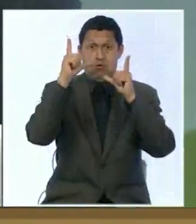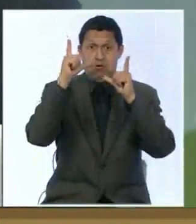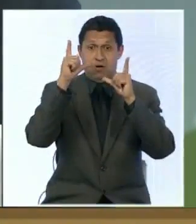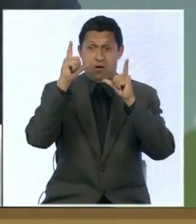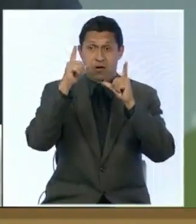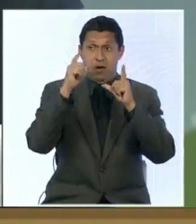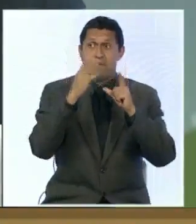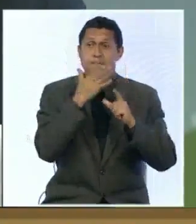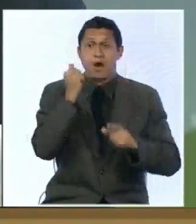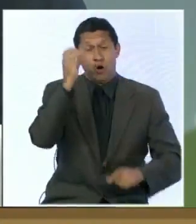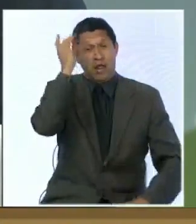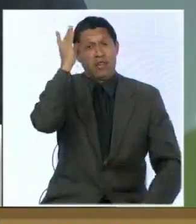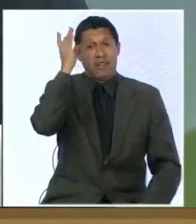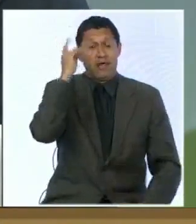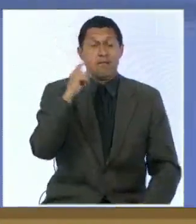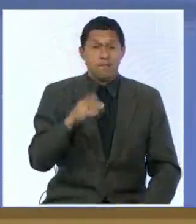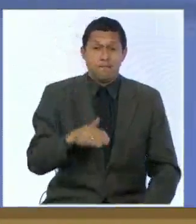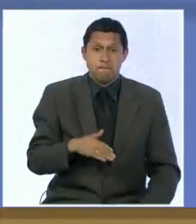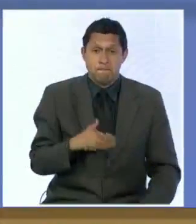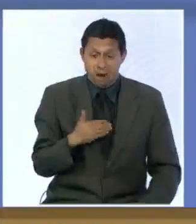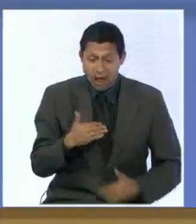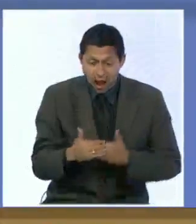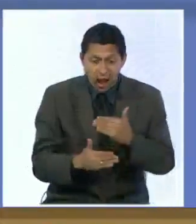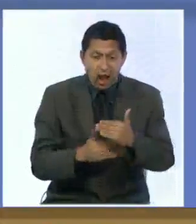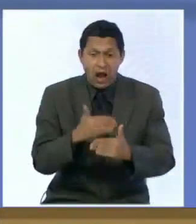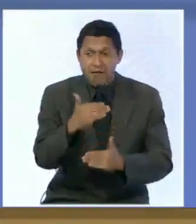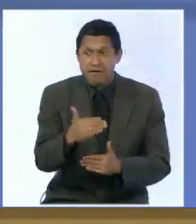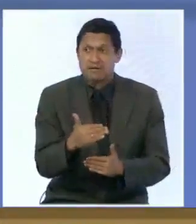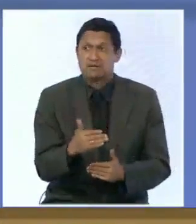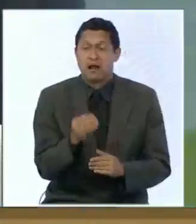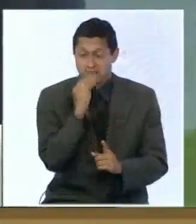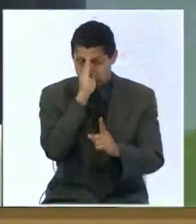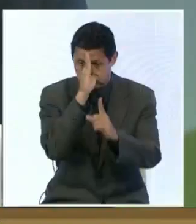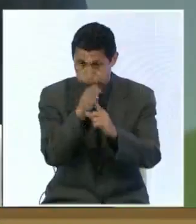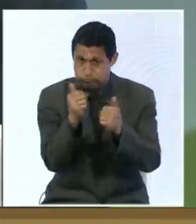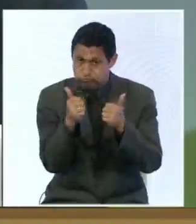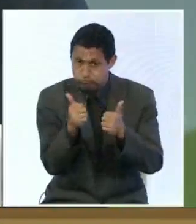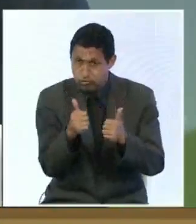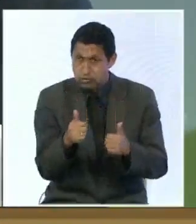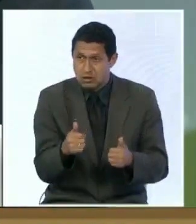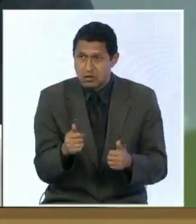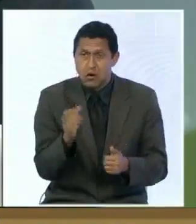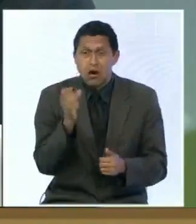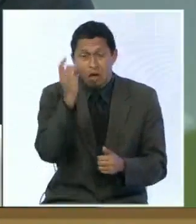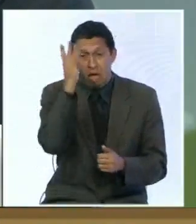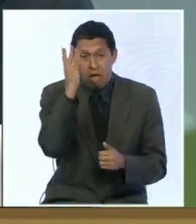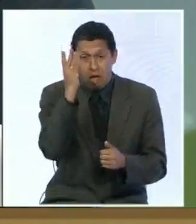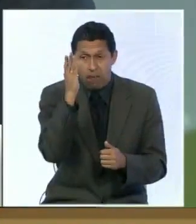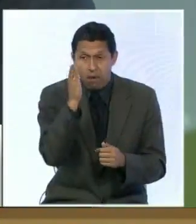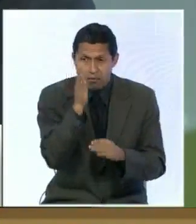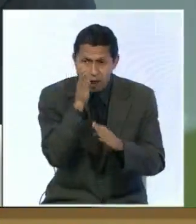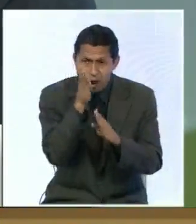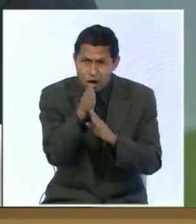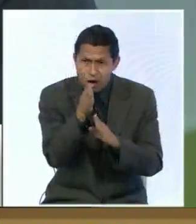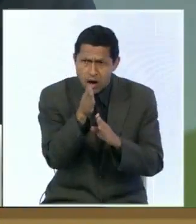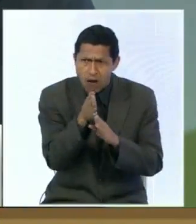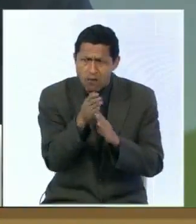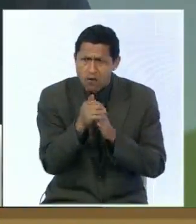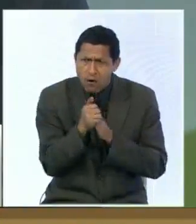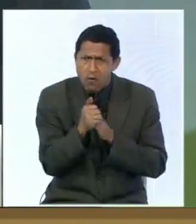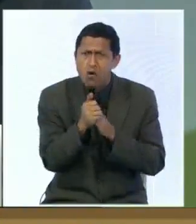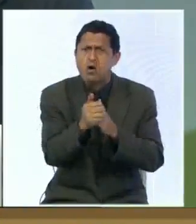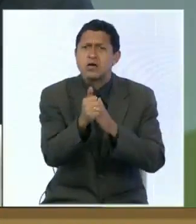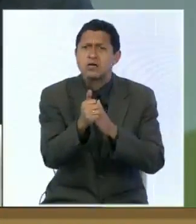las mejores ideas que es el que nos permite avanzar en la dirección correcta que es el que nos crea el camino indicado como guiado